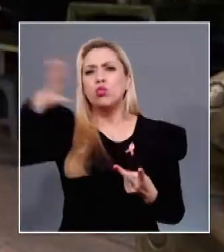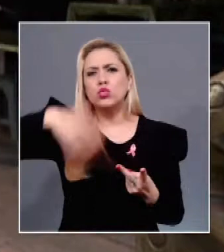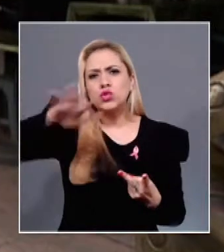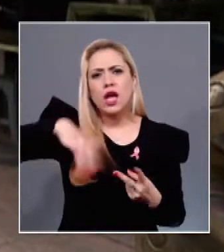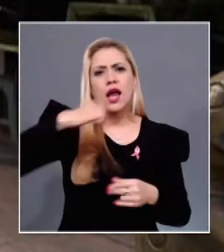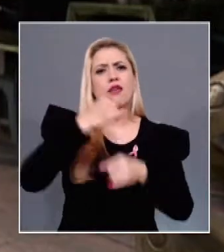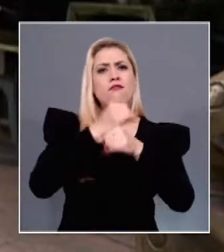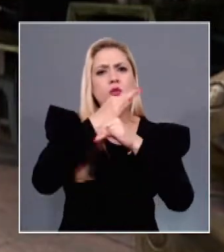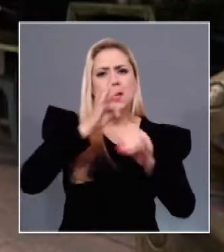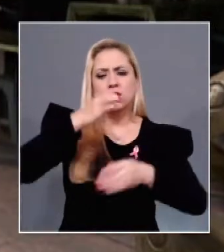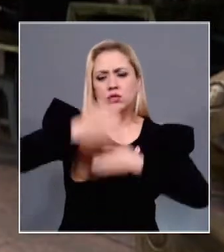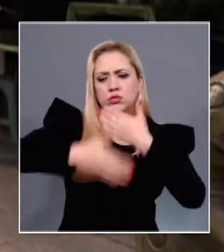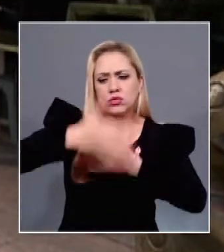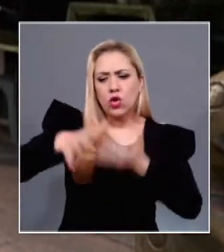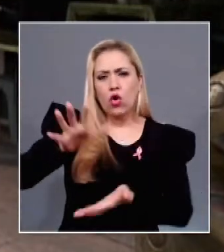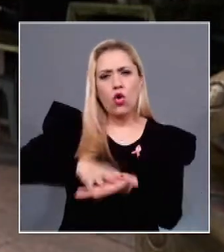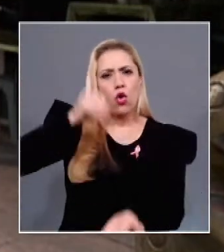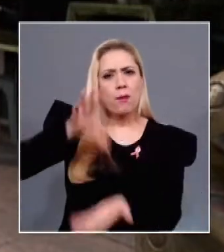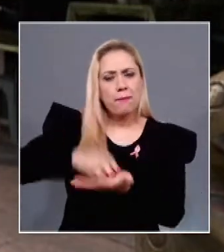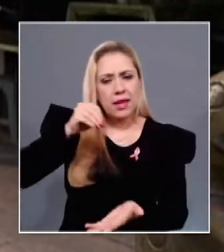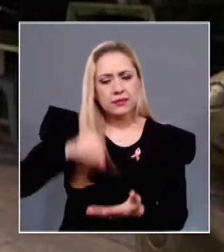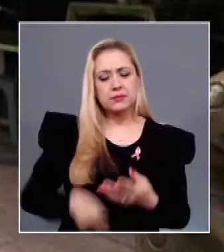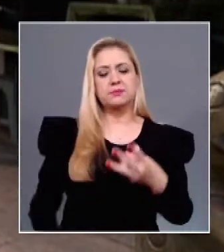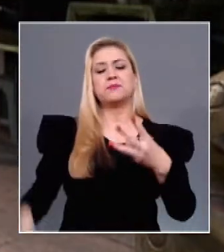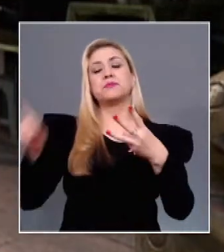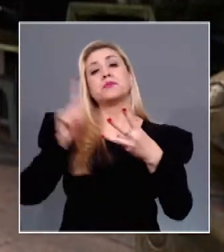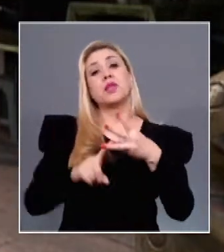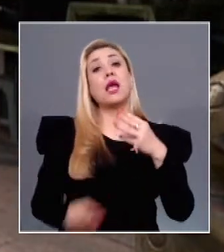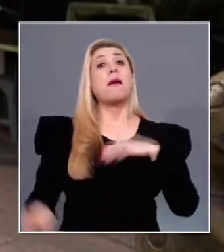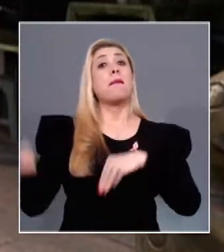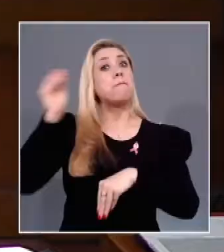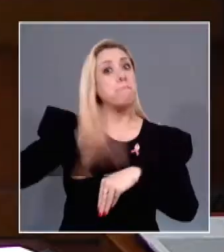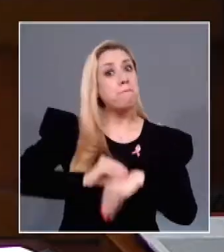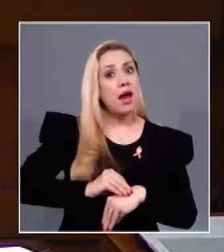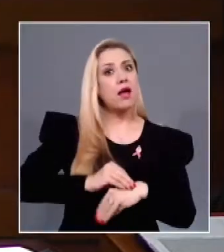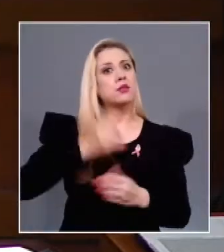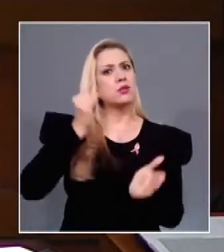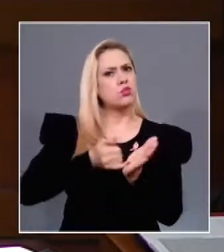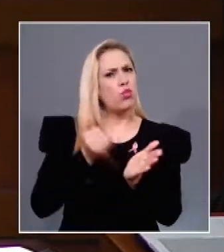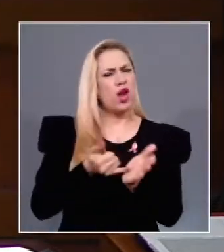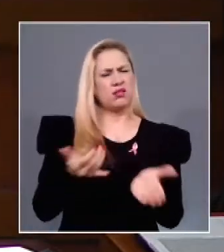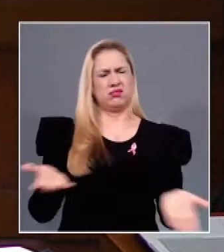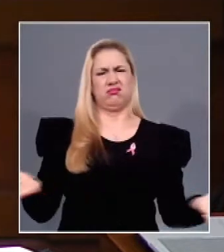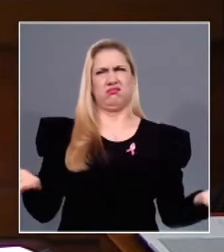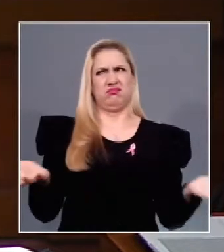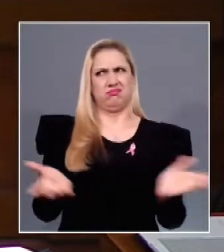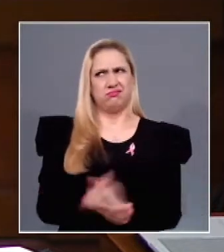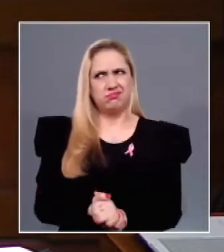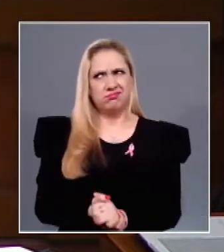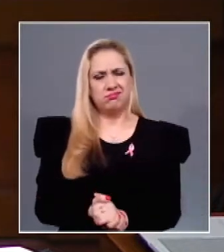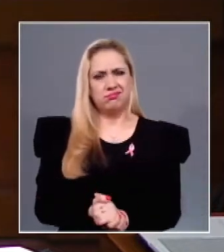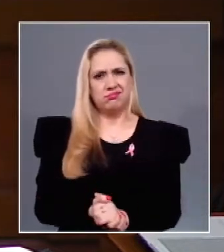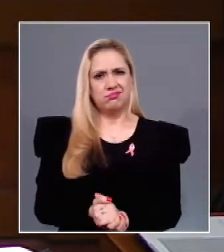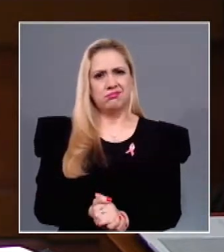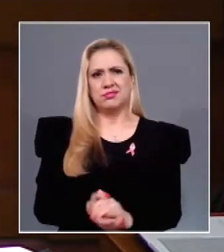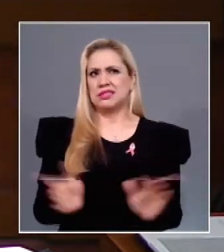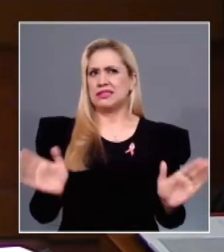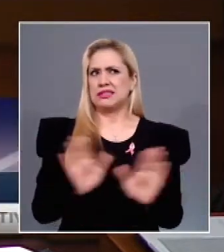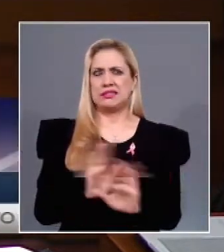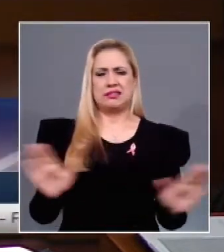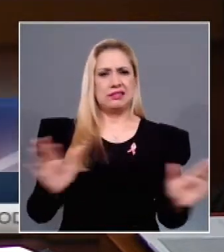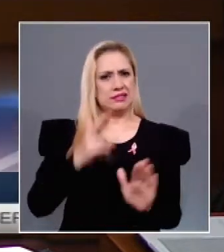como por imponer impuestos adicionales en algunos casos. Ya que vulneran el principio de proporcionalidad